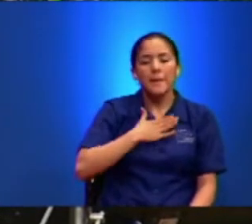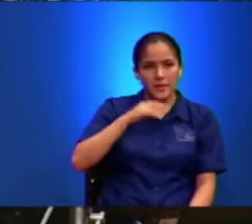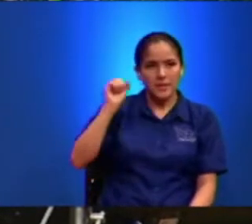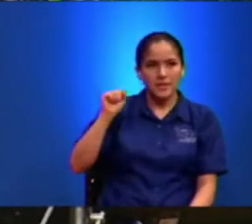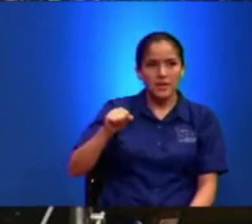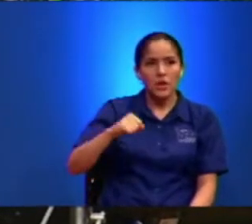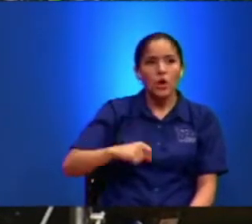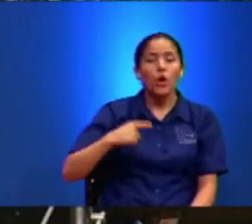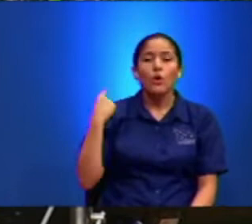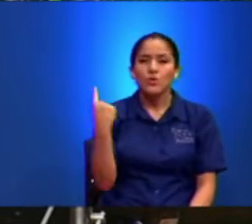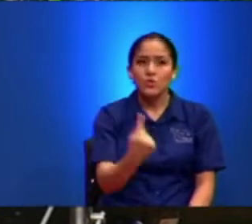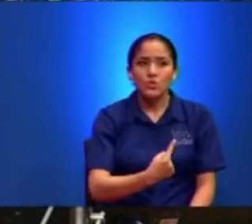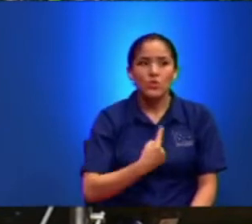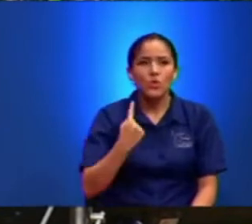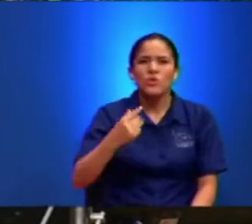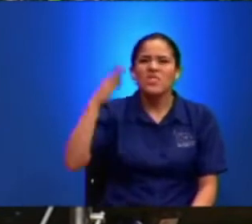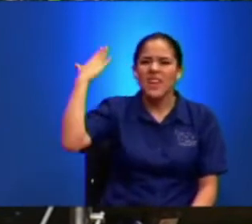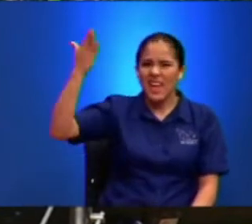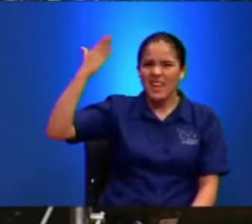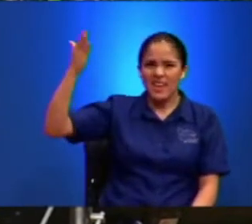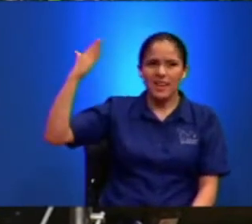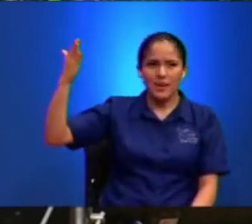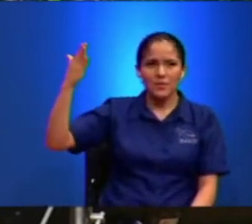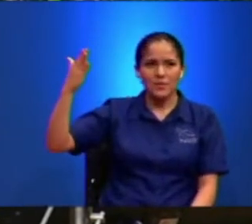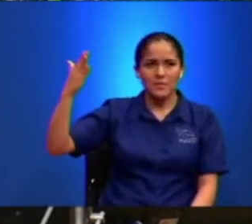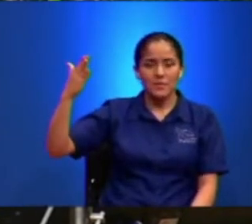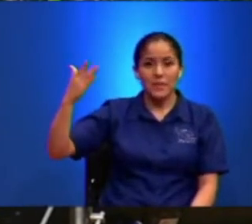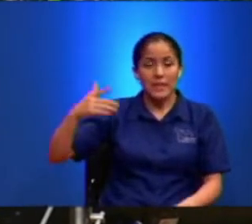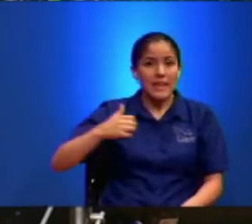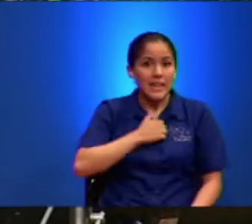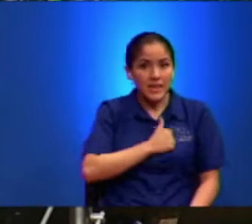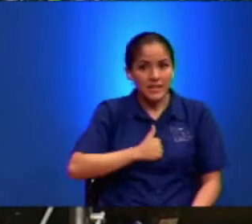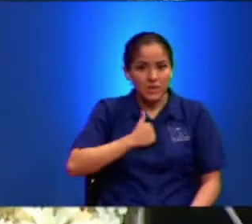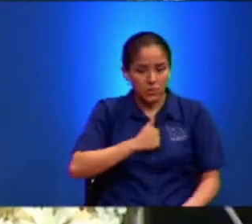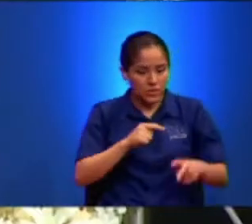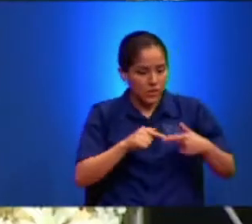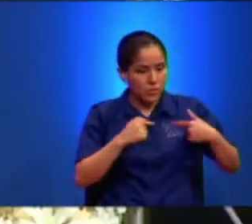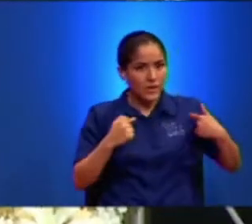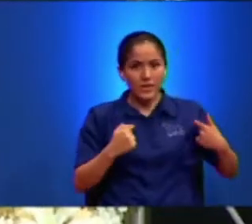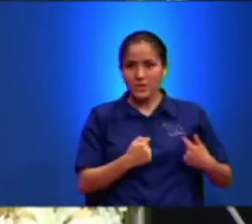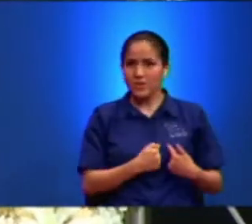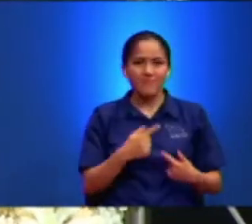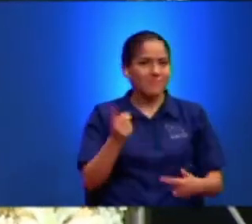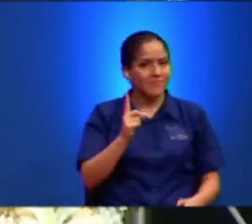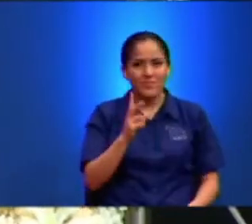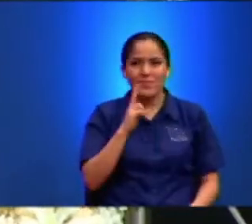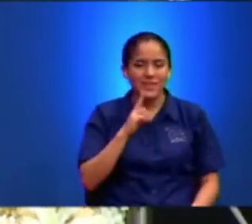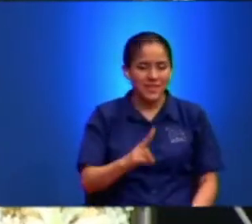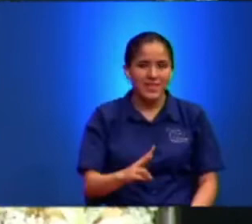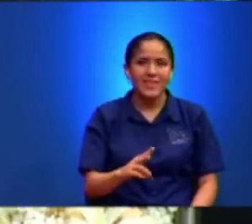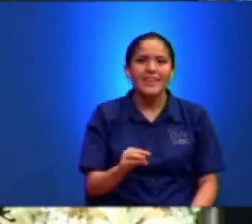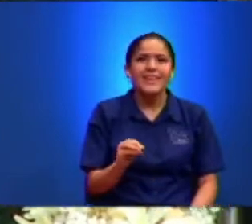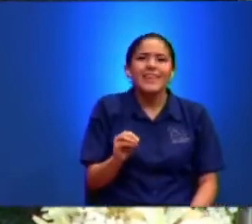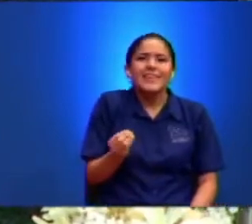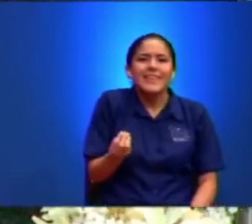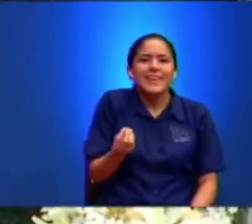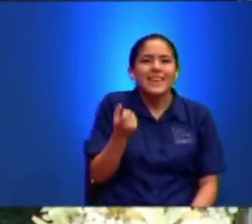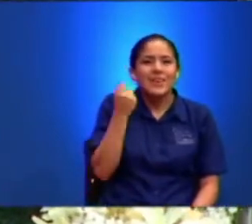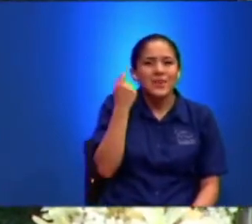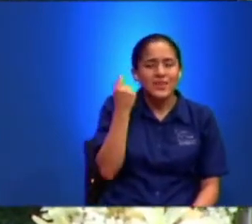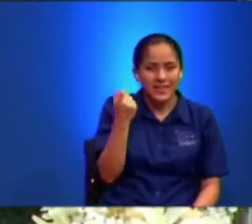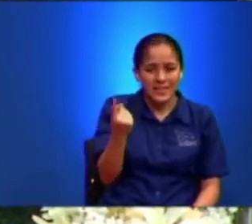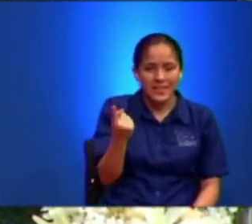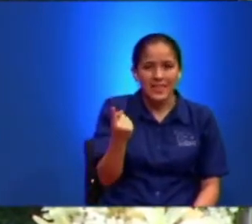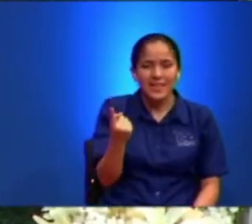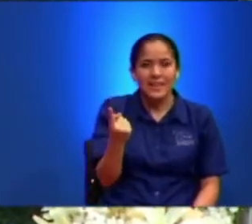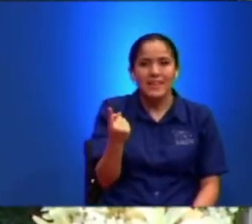Todos Alegaron Hermanos La Actitud De Su Corazón No Era Correcta Que Iban A Andar Entendiendo El Misterio Más Tremendo Que Les